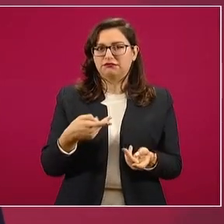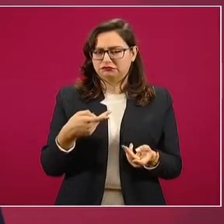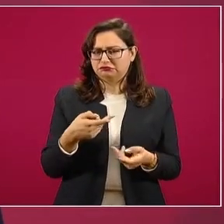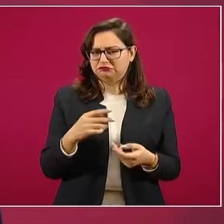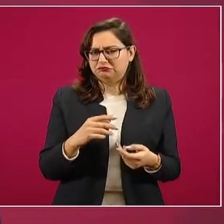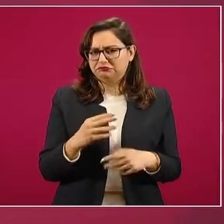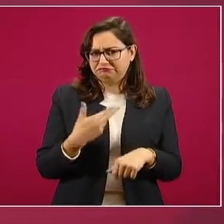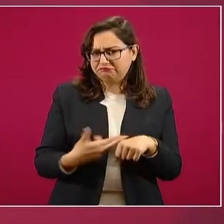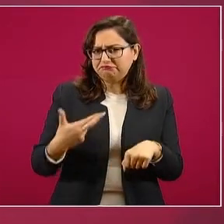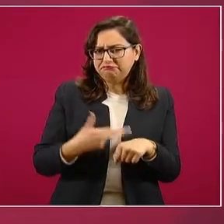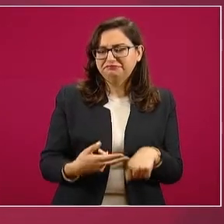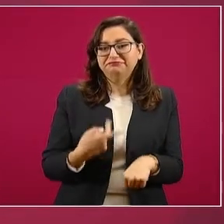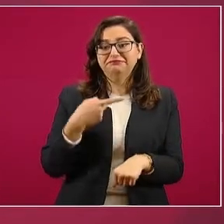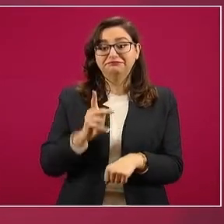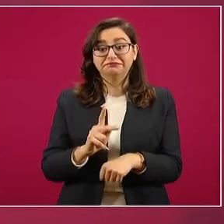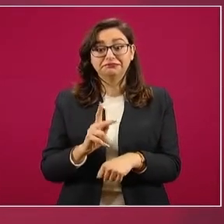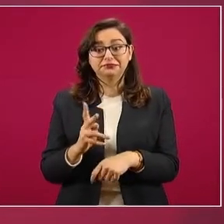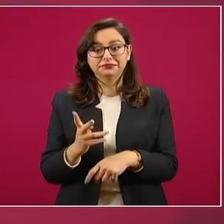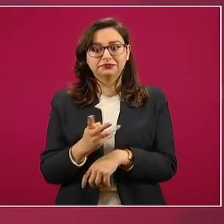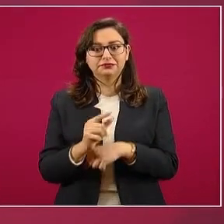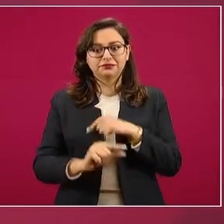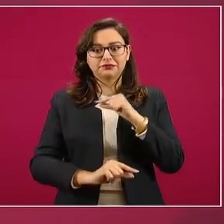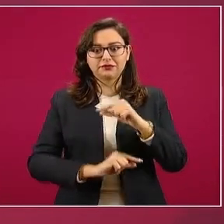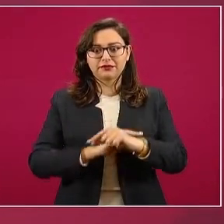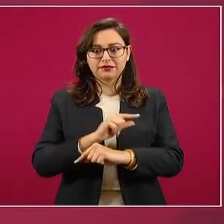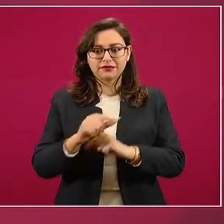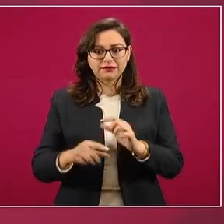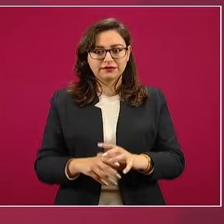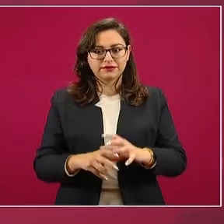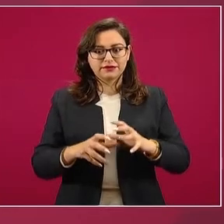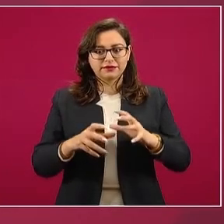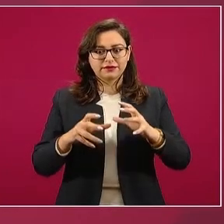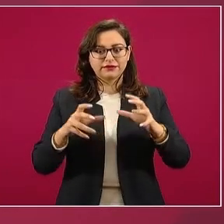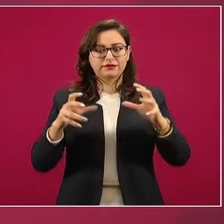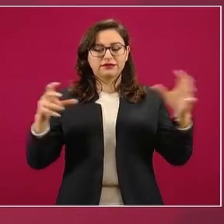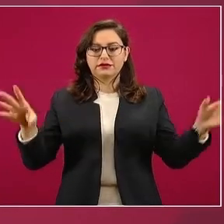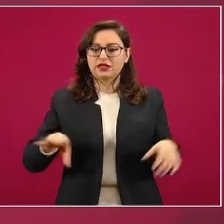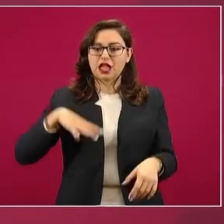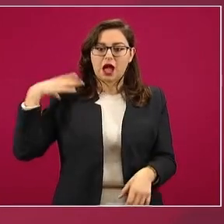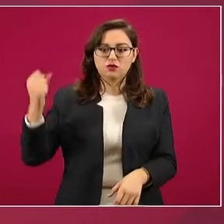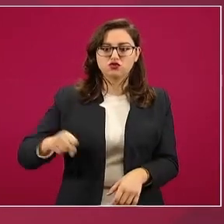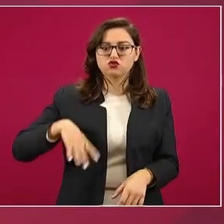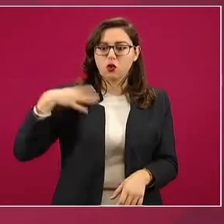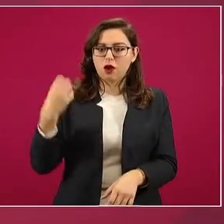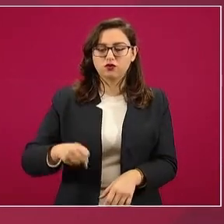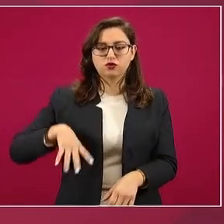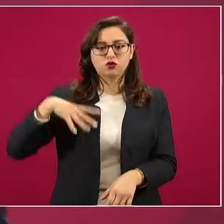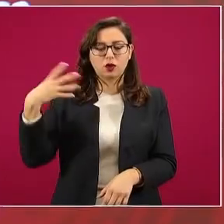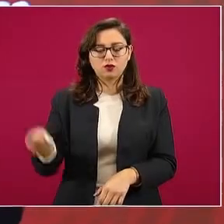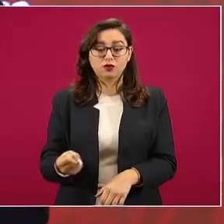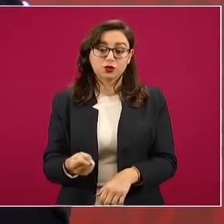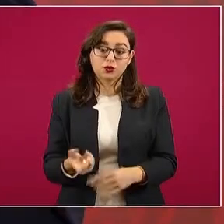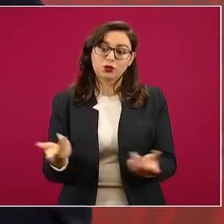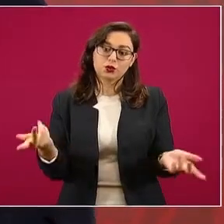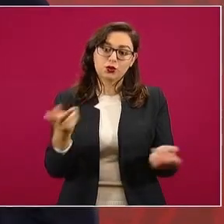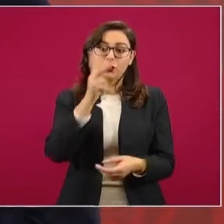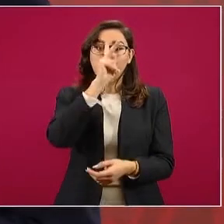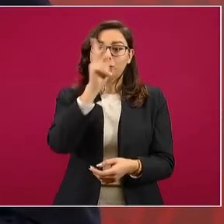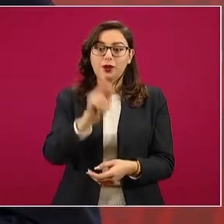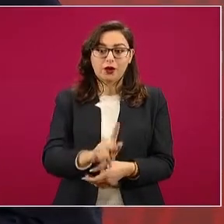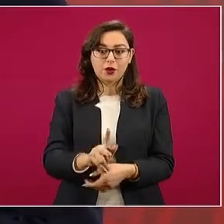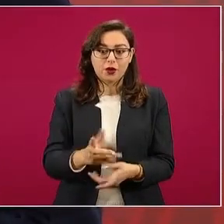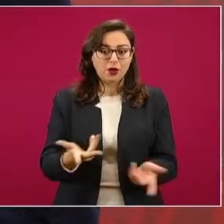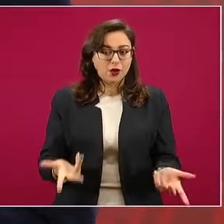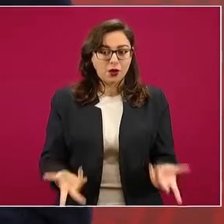muchísimo el número de trabajadores que están en este